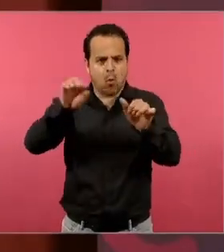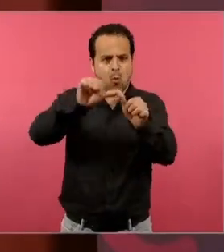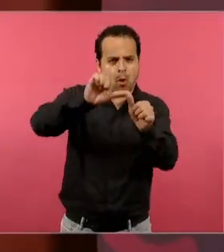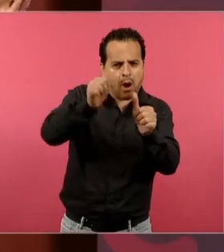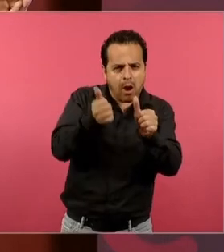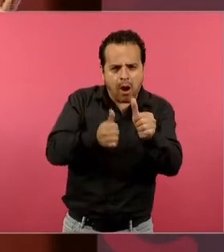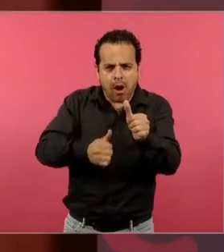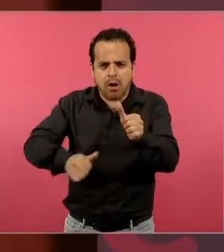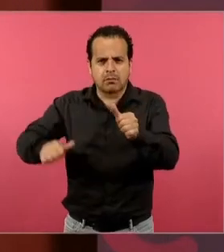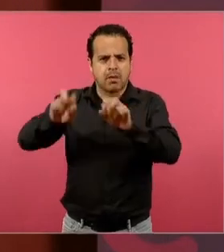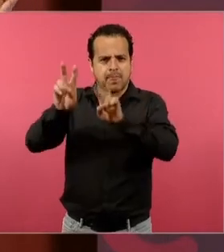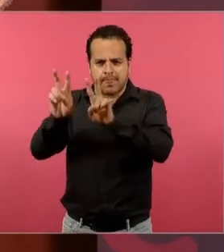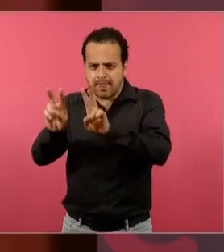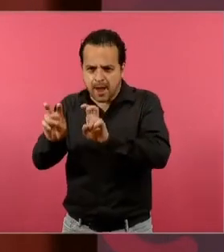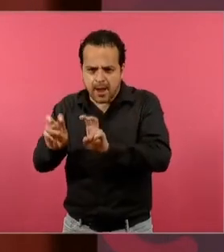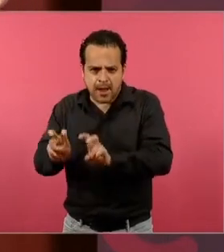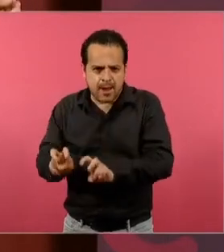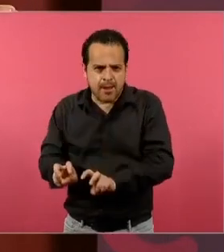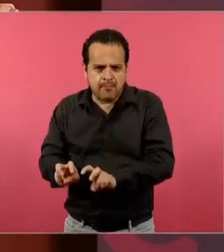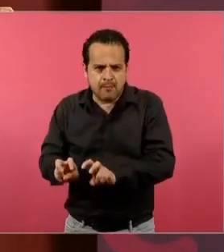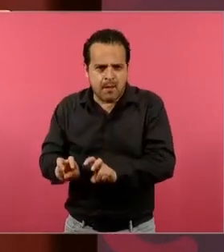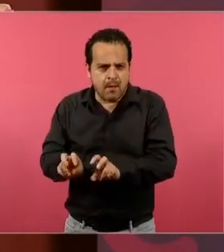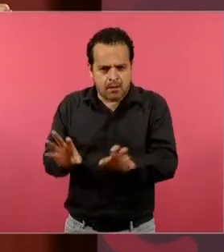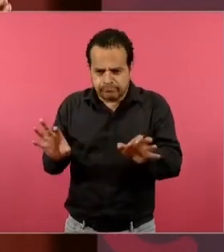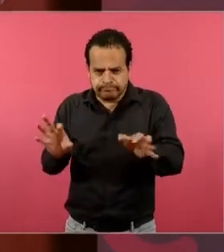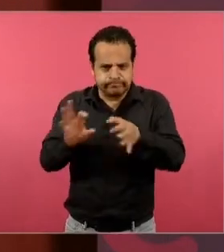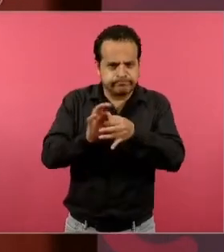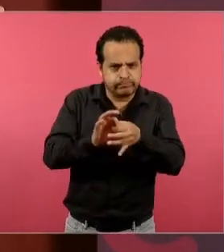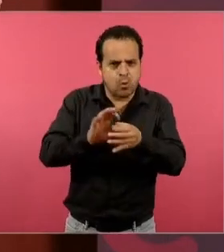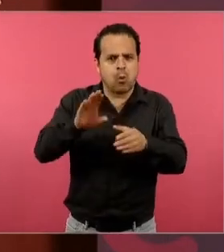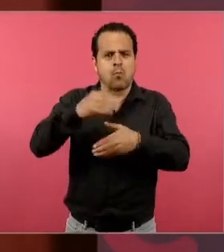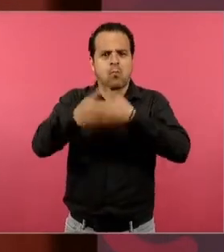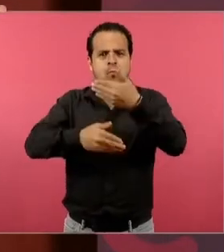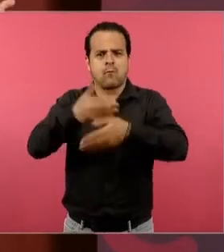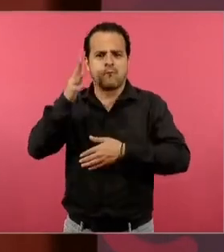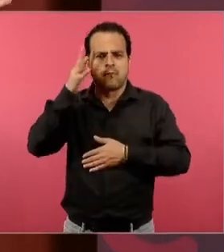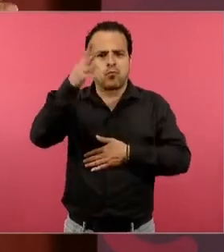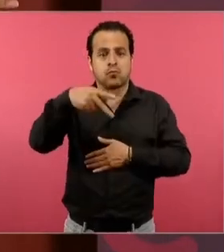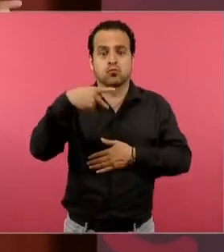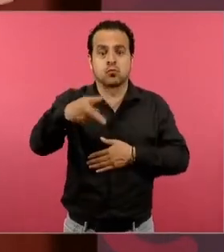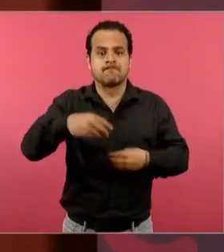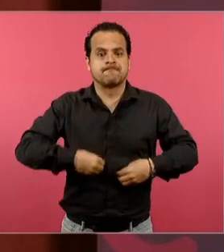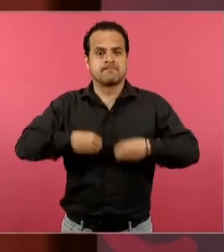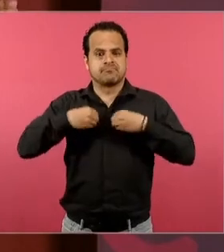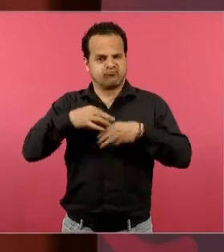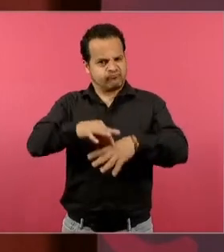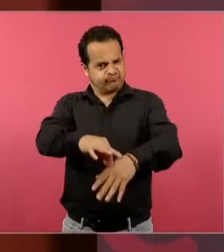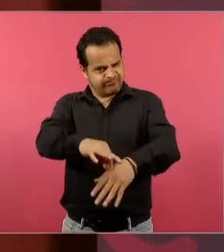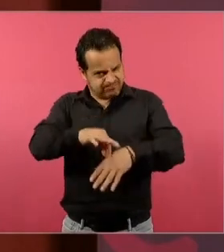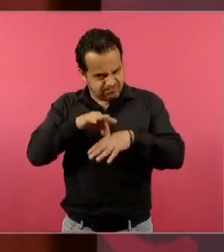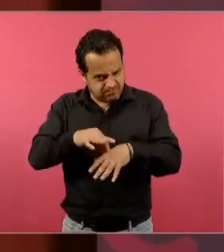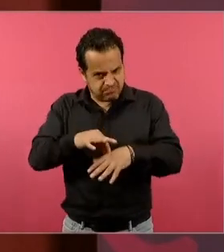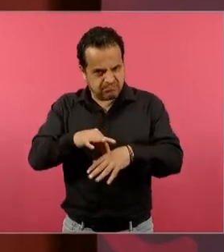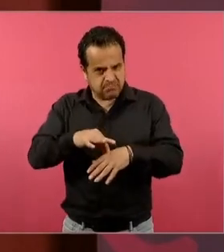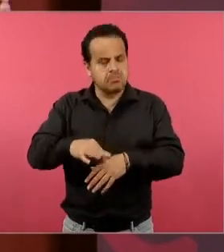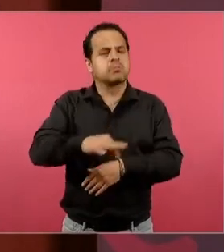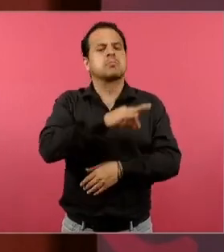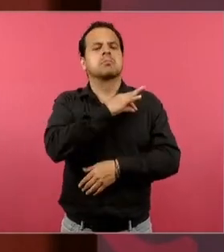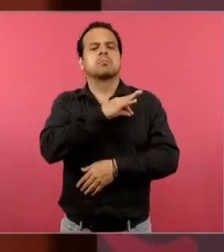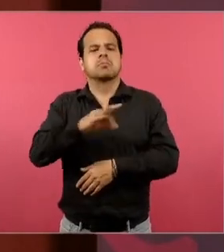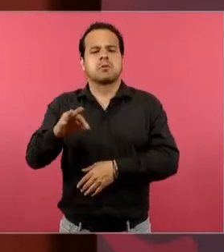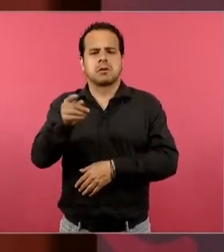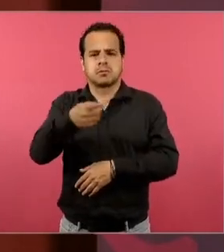entonces algo para que sea útil más adelante y podamos tener personas interesadas en las ciencias